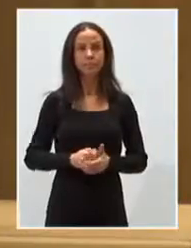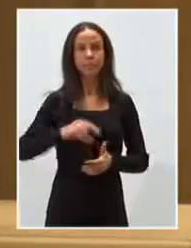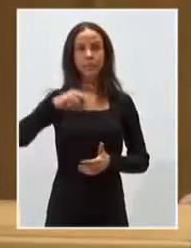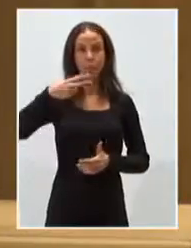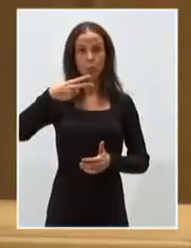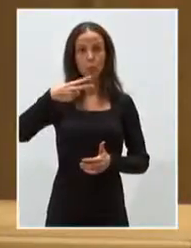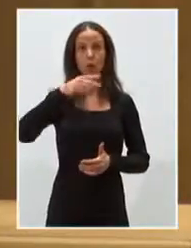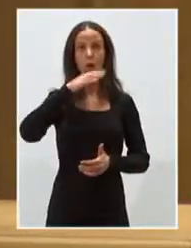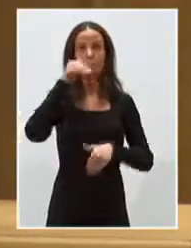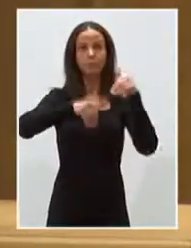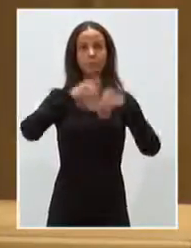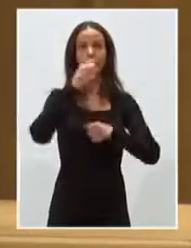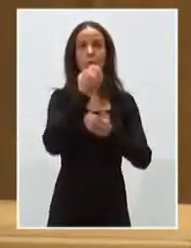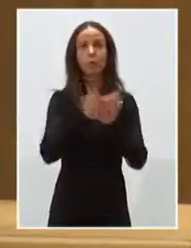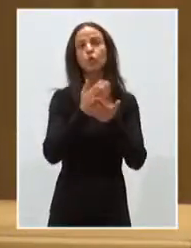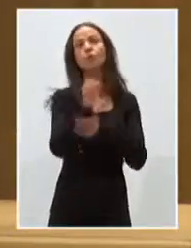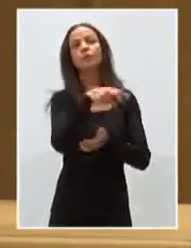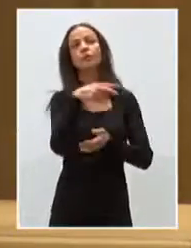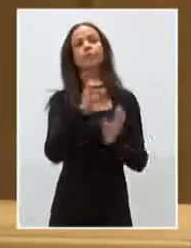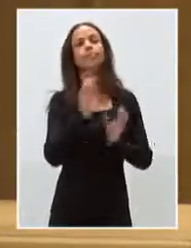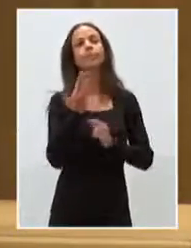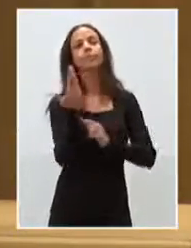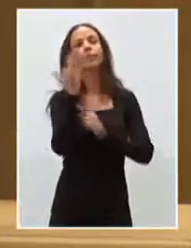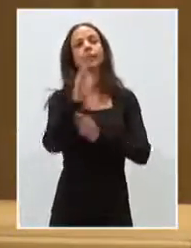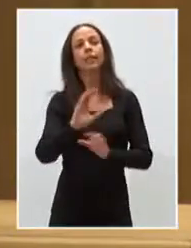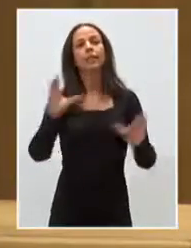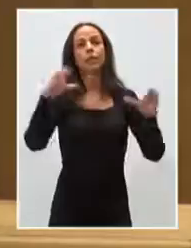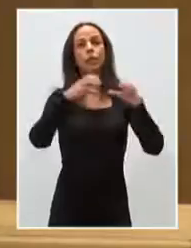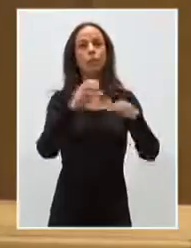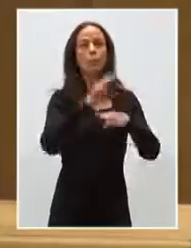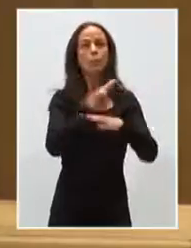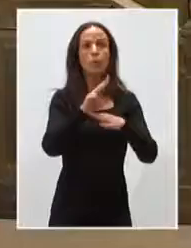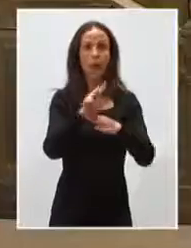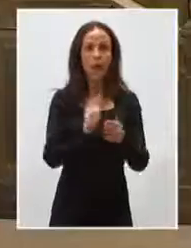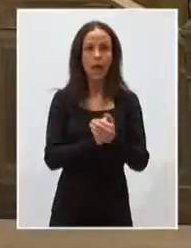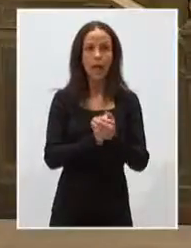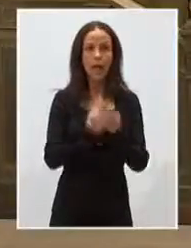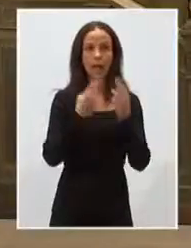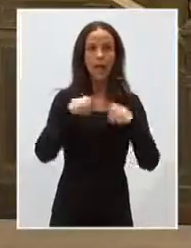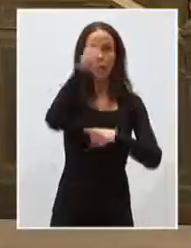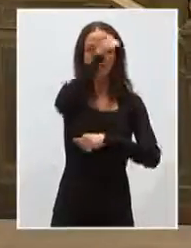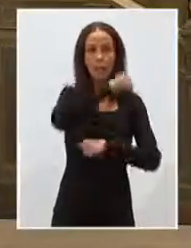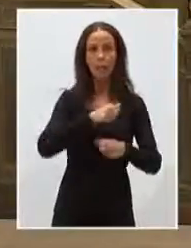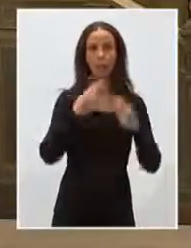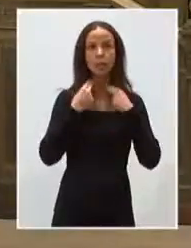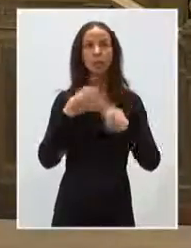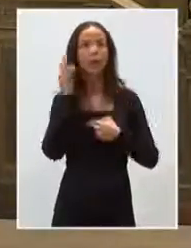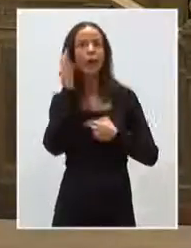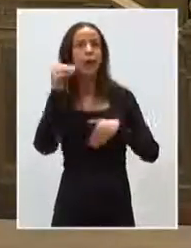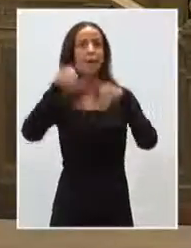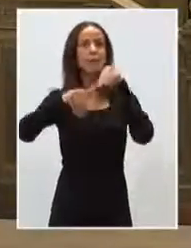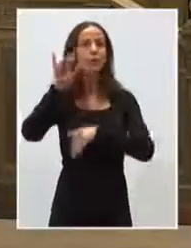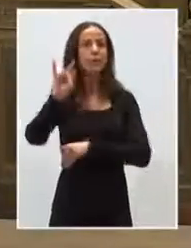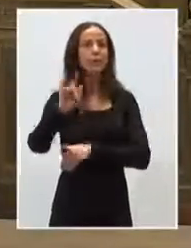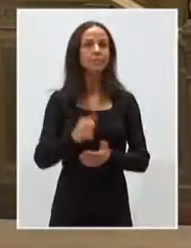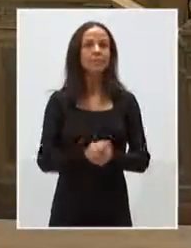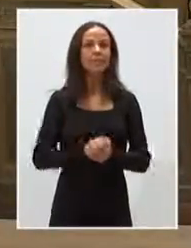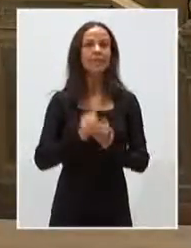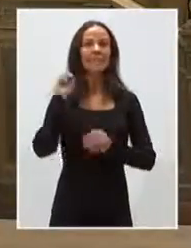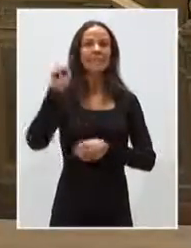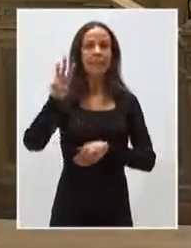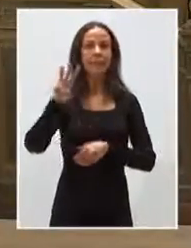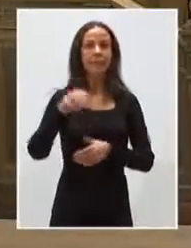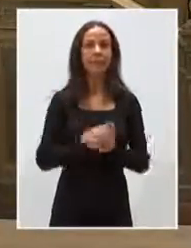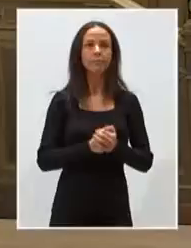lugar, se somete a votación la propuesta de resolución presentada por el Grupo Parlamentario Popular. Diputadas y diputados que votan a favor. Trece.